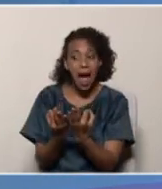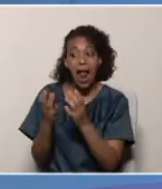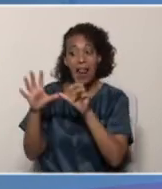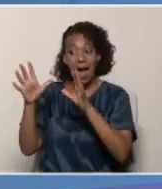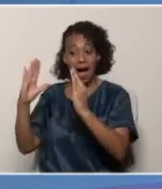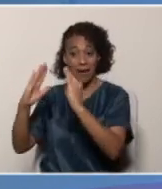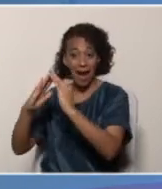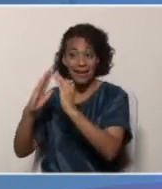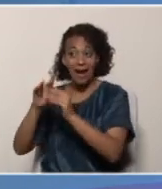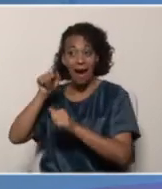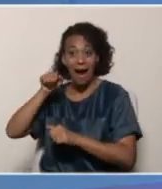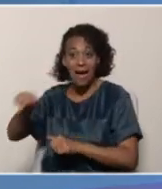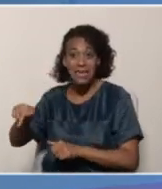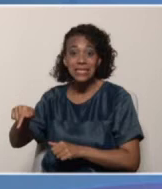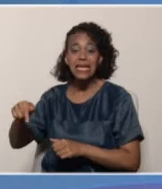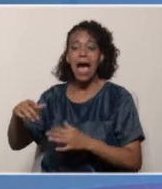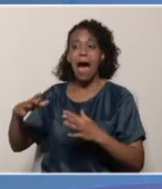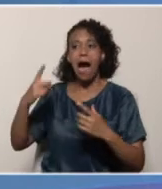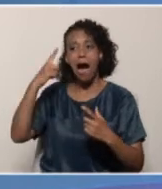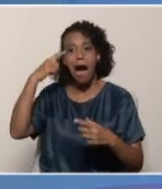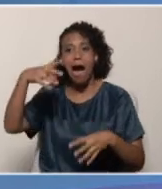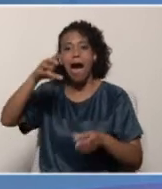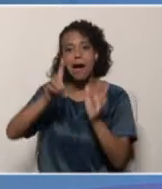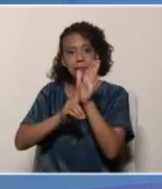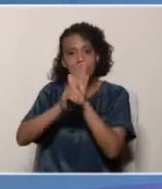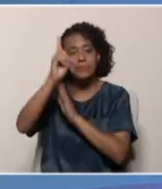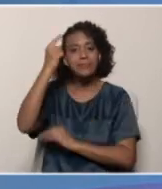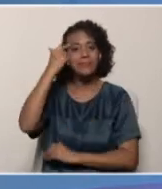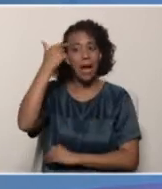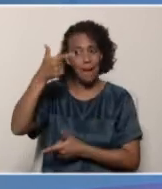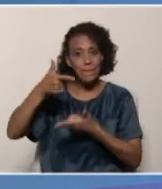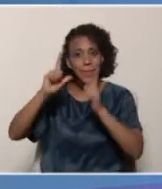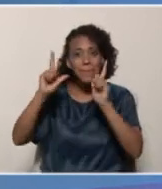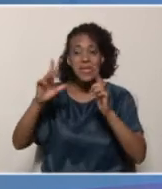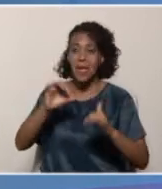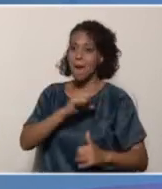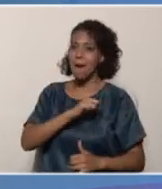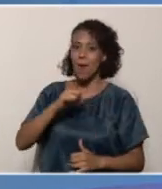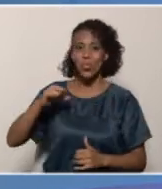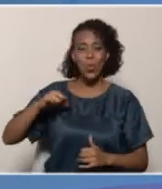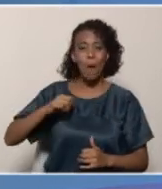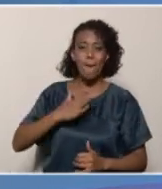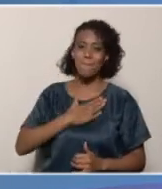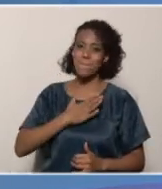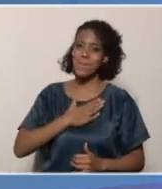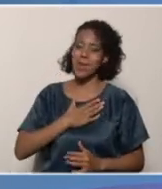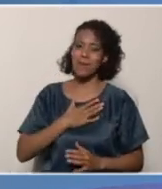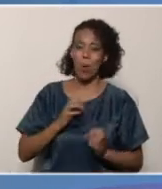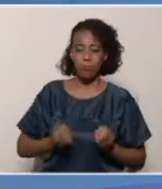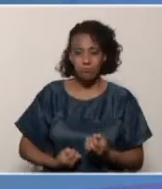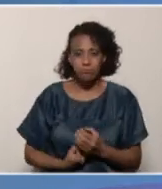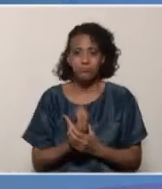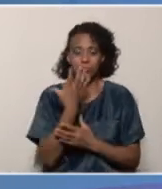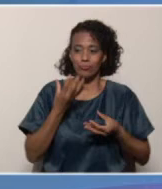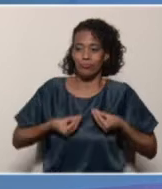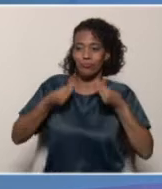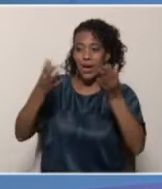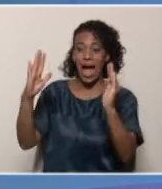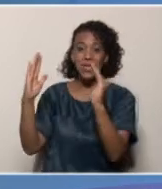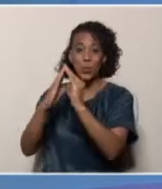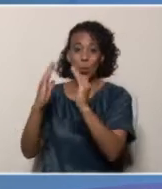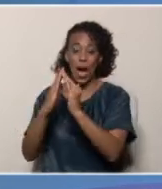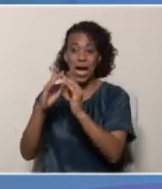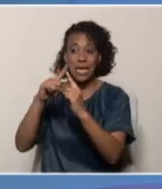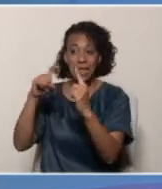que el participante adquiera una serie de habilidades y destrezas que le permitan ser lo más autónomo e independiente dentro de su hogar.